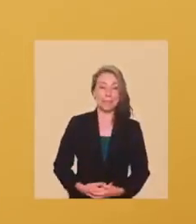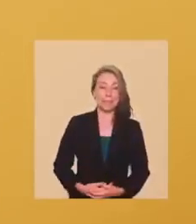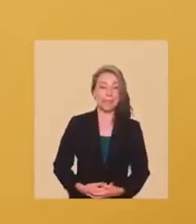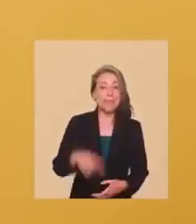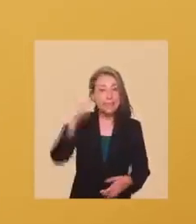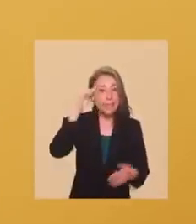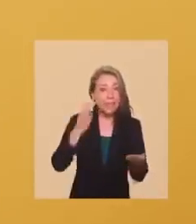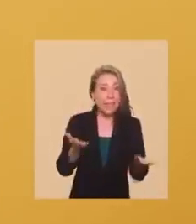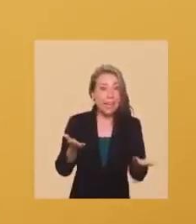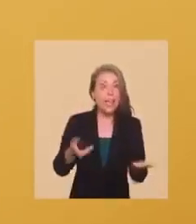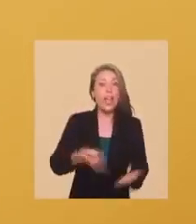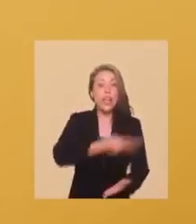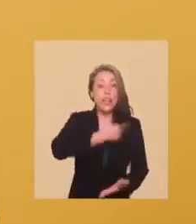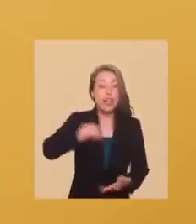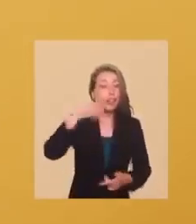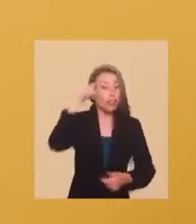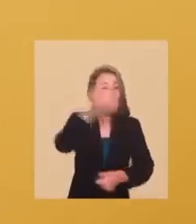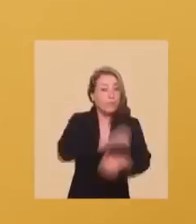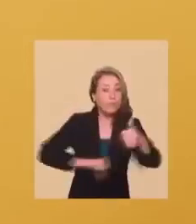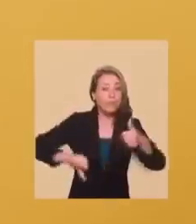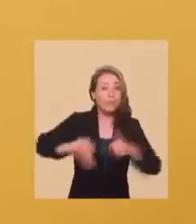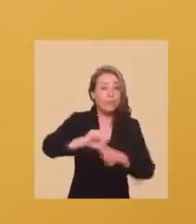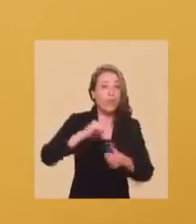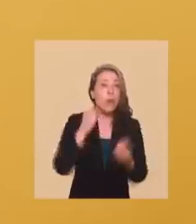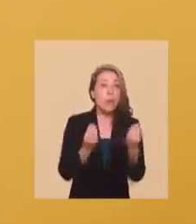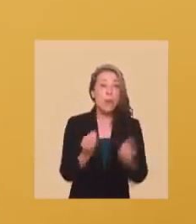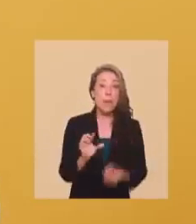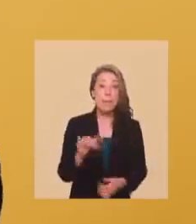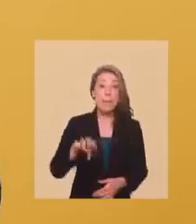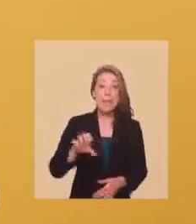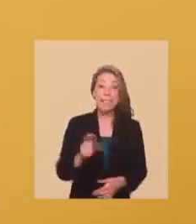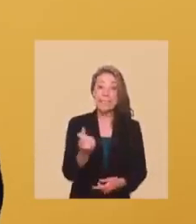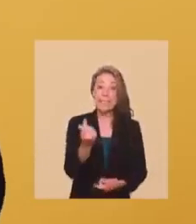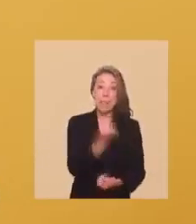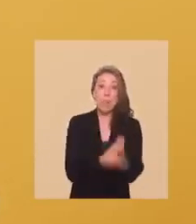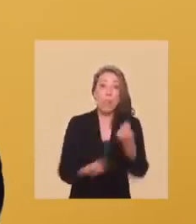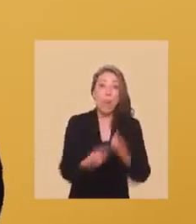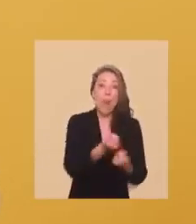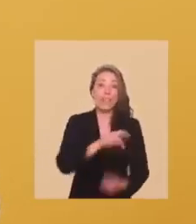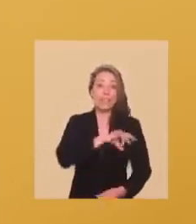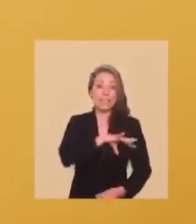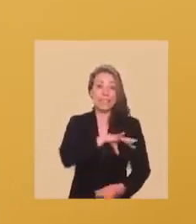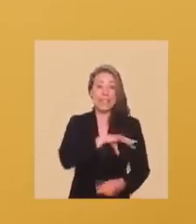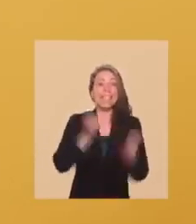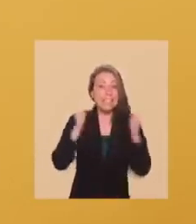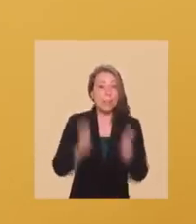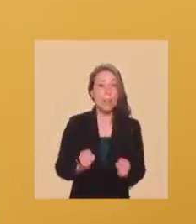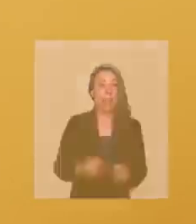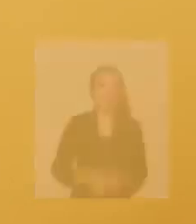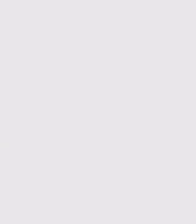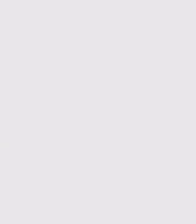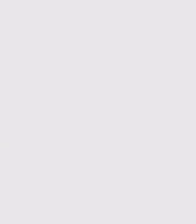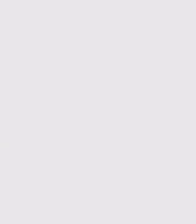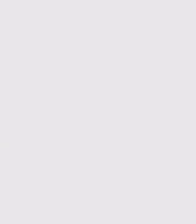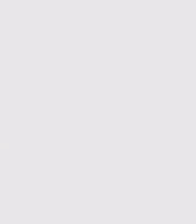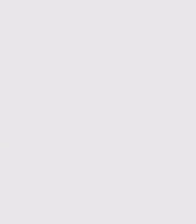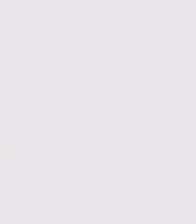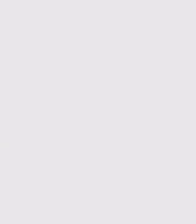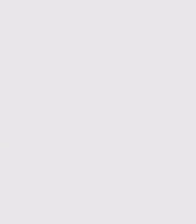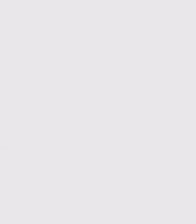regiones. ¿Y saben qué? Nos vamos a poner en sus zapatos. Porque las pymes mueven a Chile. Y se puede.